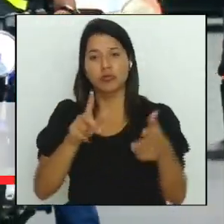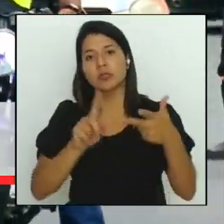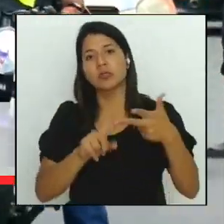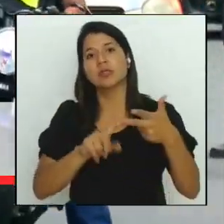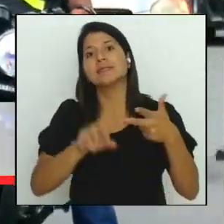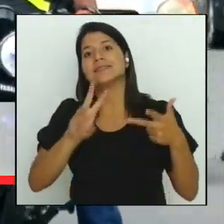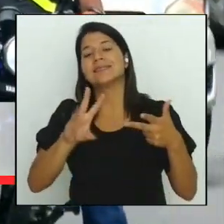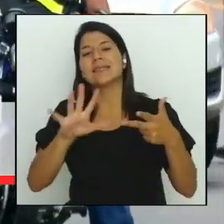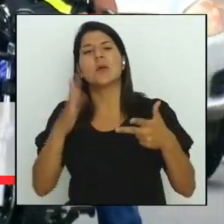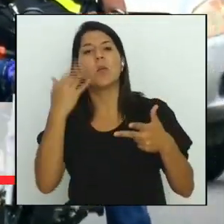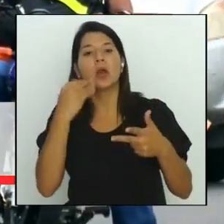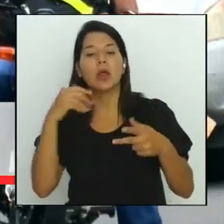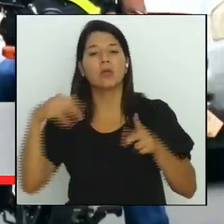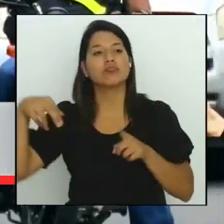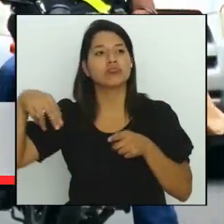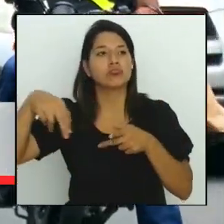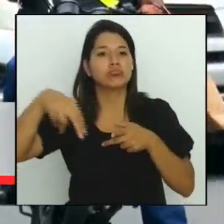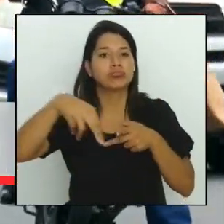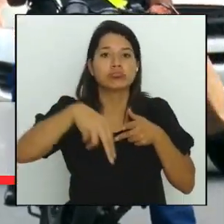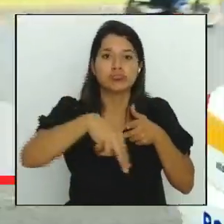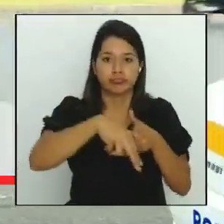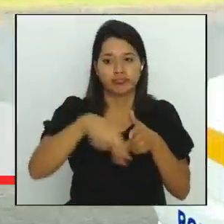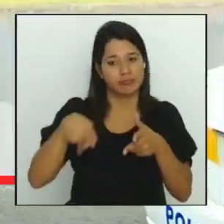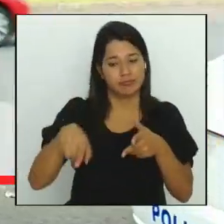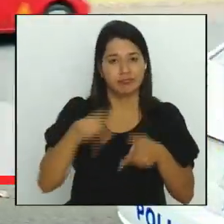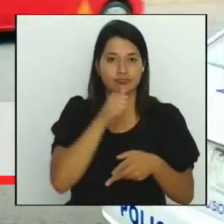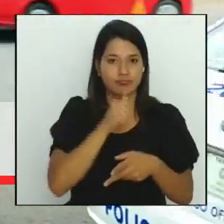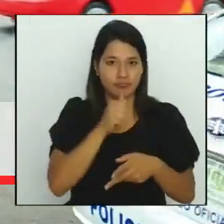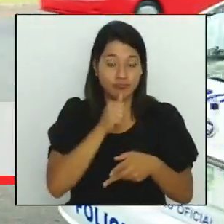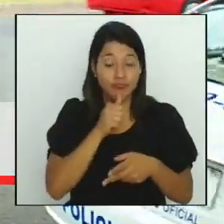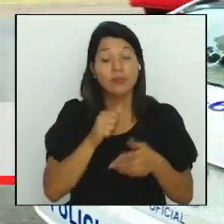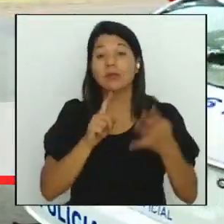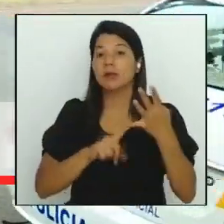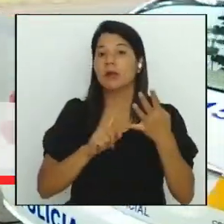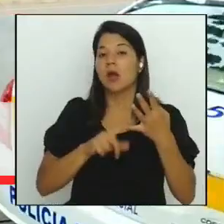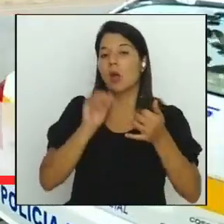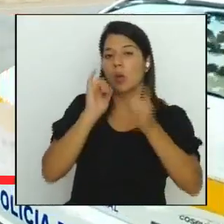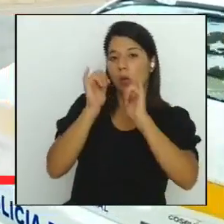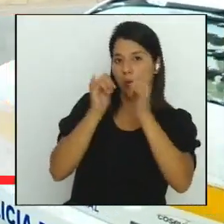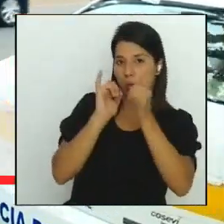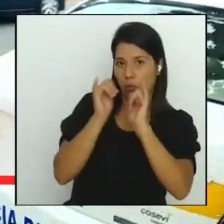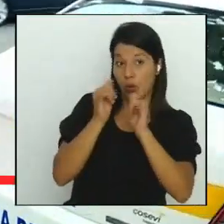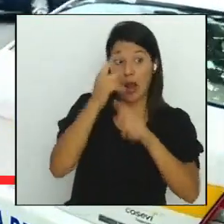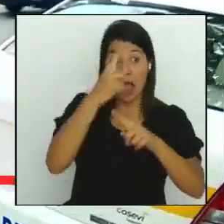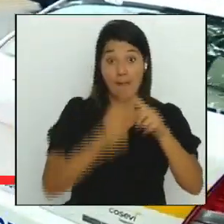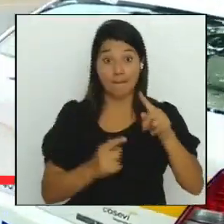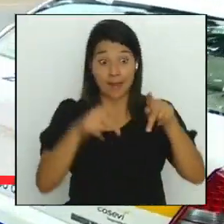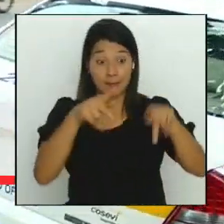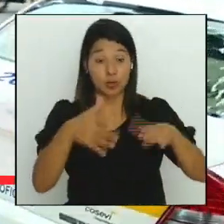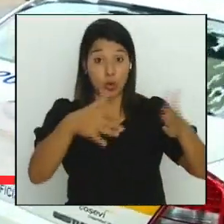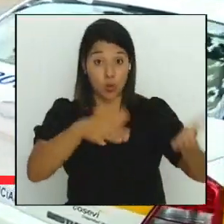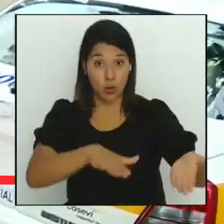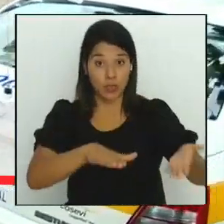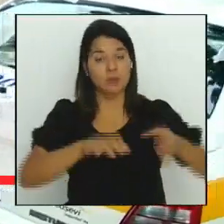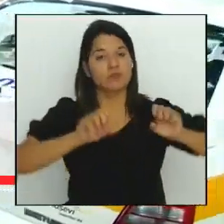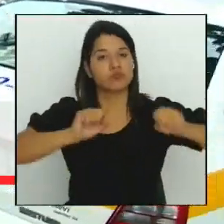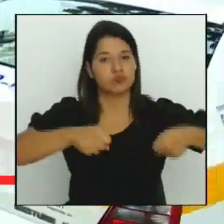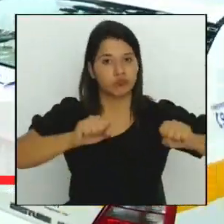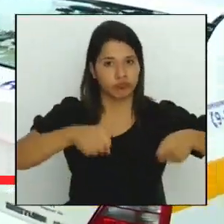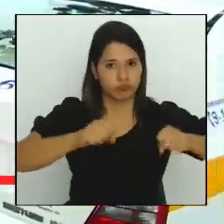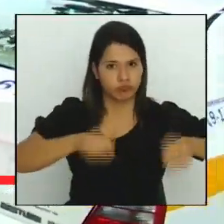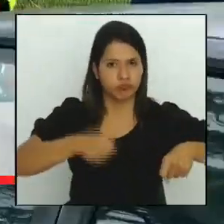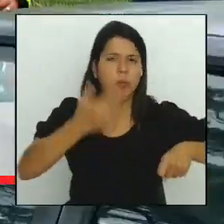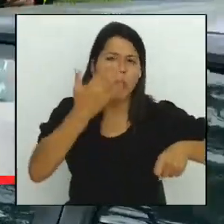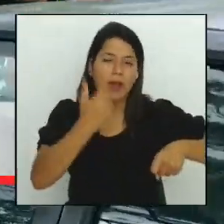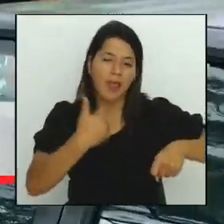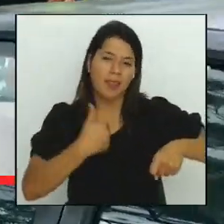El consumo del alcohol representa la cuarta causa. La mitad de esos fallecidos iba en moto, posiblemente porque son quienes menos protección tienen la